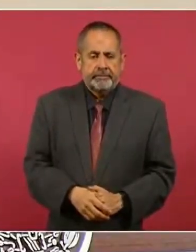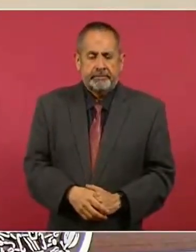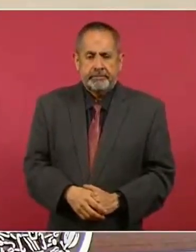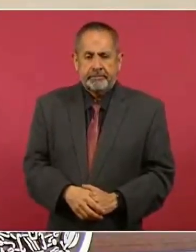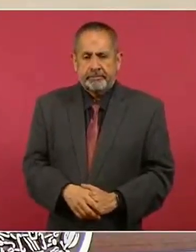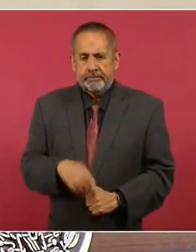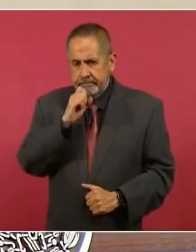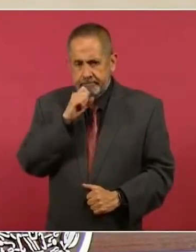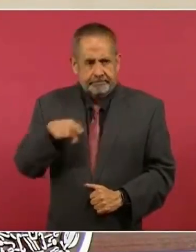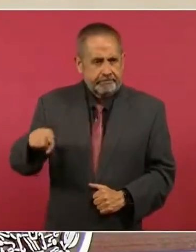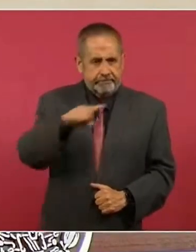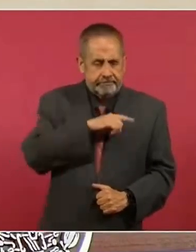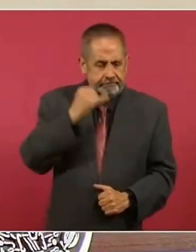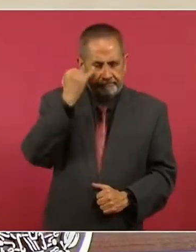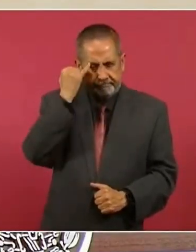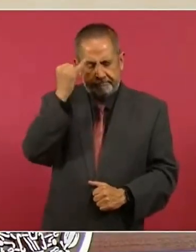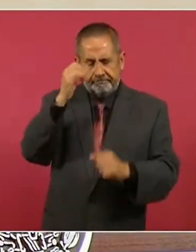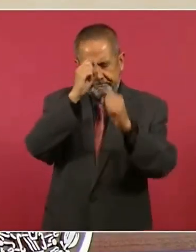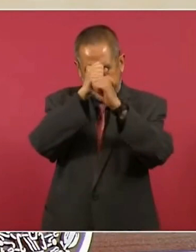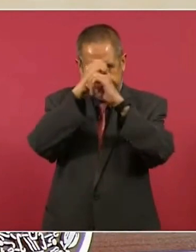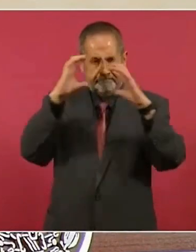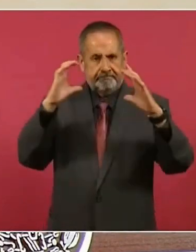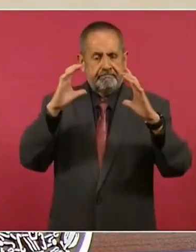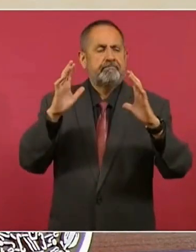tengamos la idea completa.